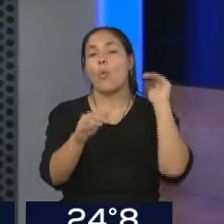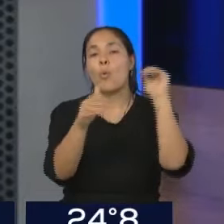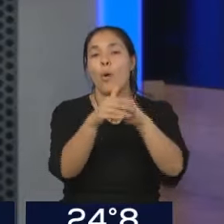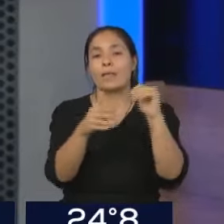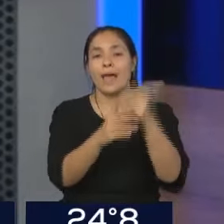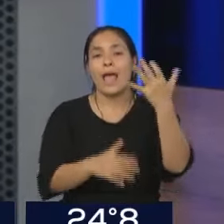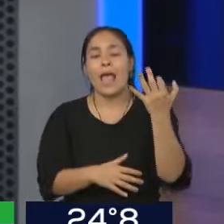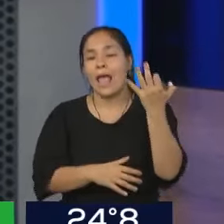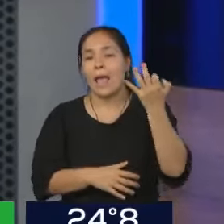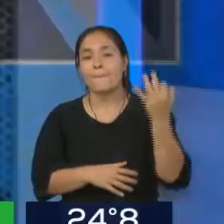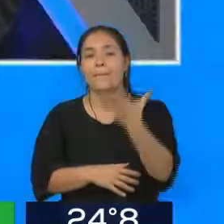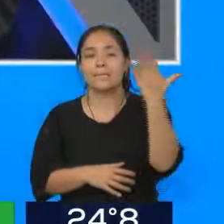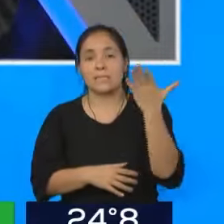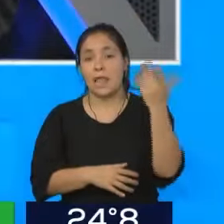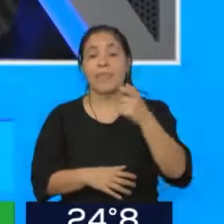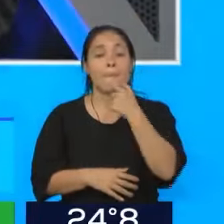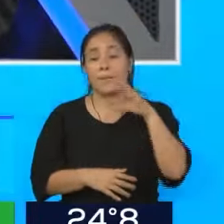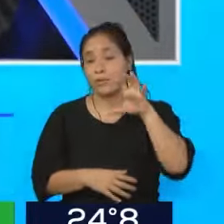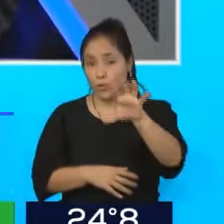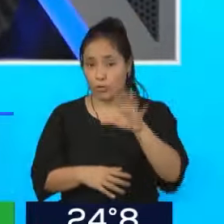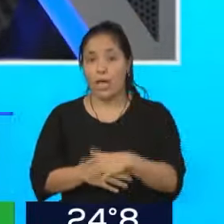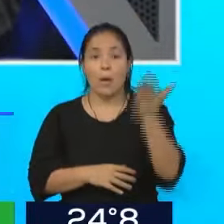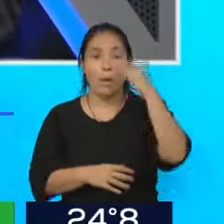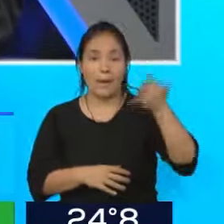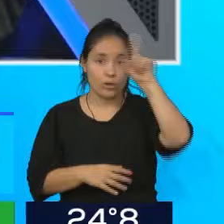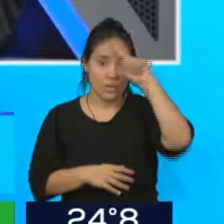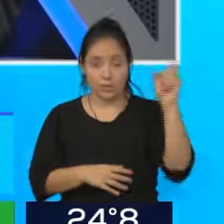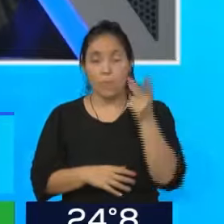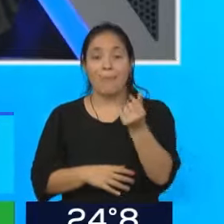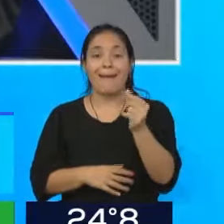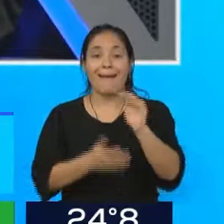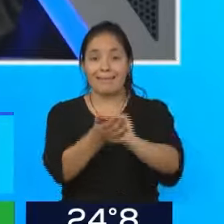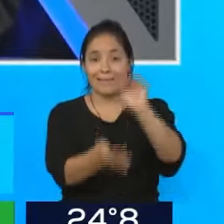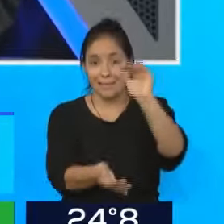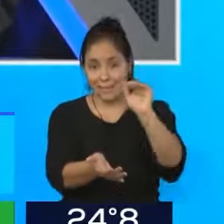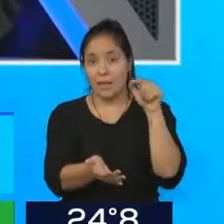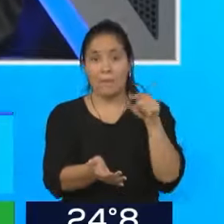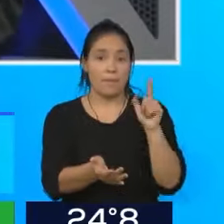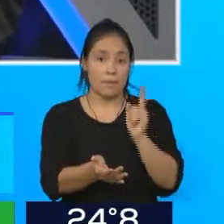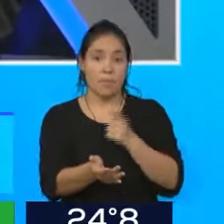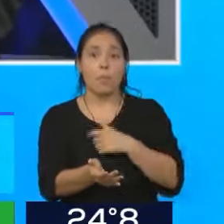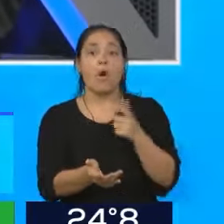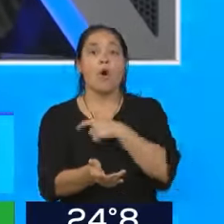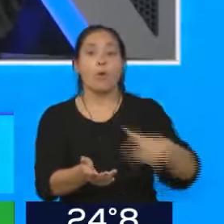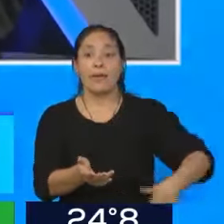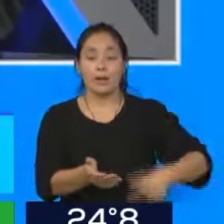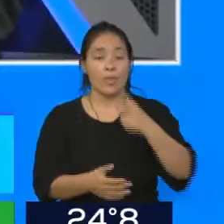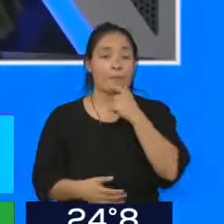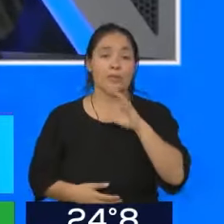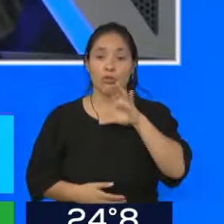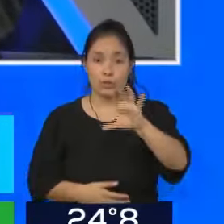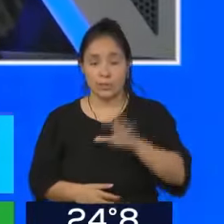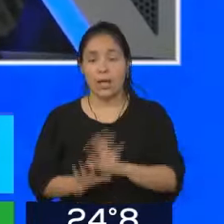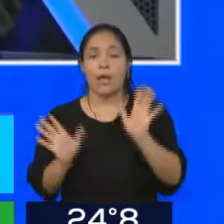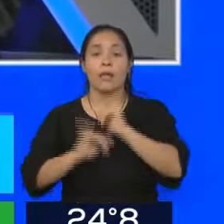la provincia, en el Banco Nación, dinero que supuestamente, de acuerdo con lo que ha informado el gobierno de la provincia, va a